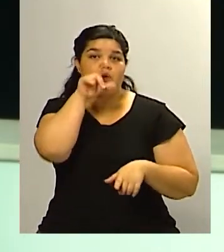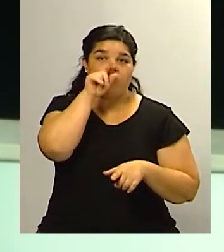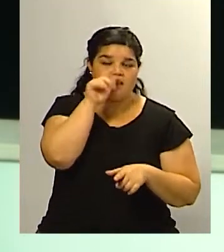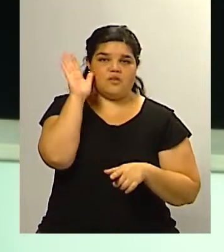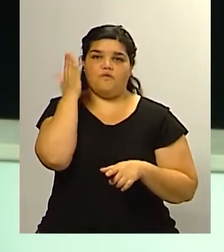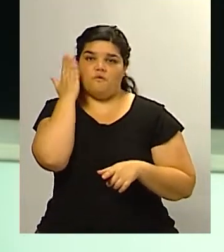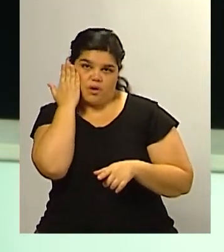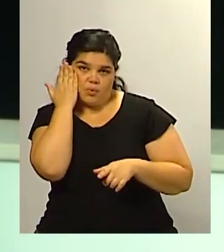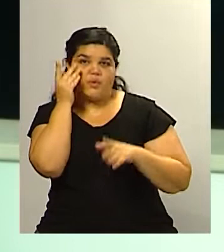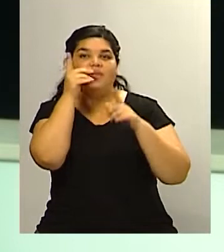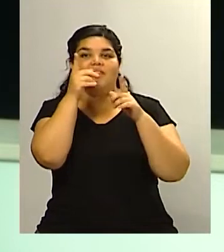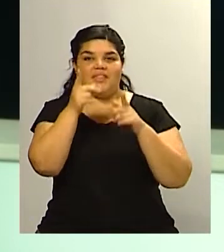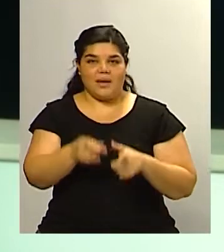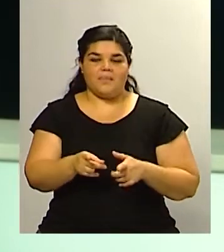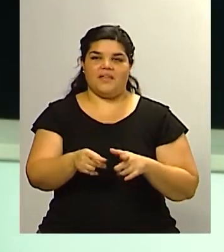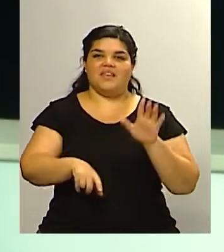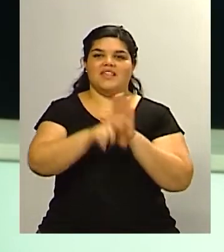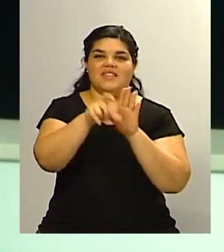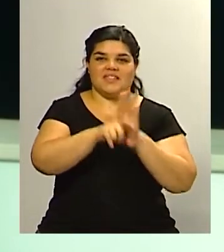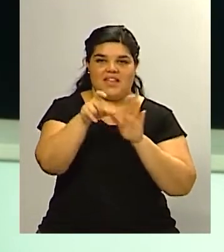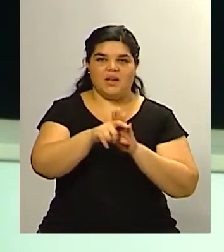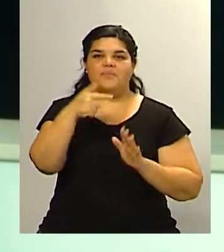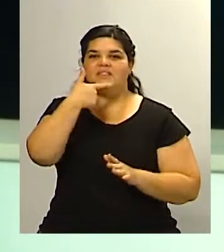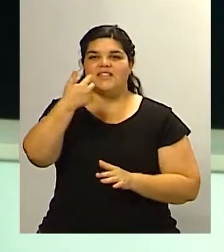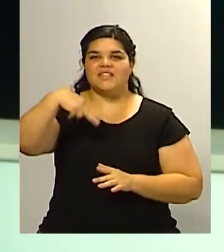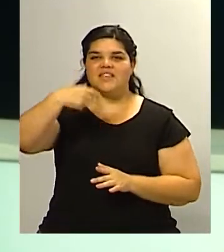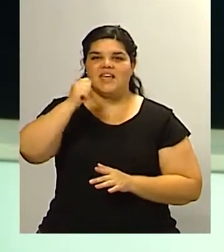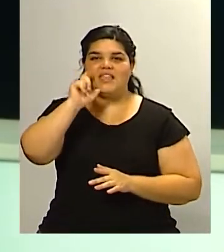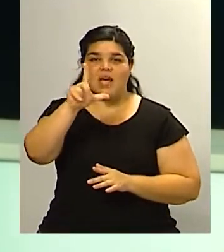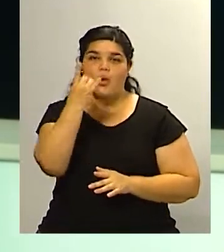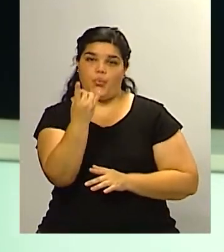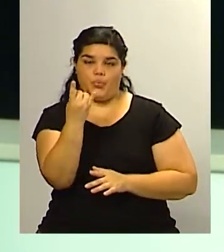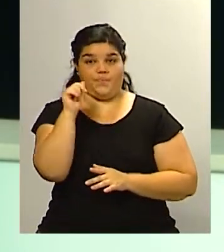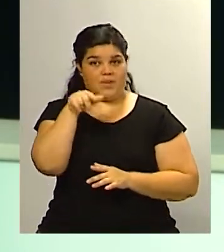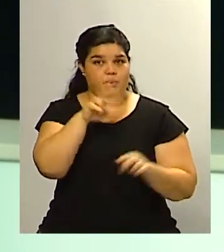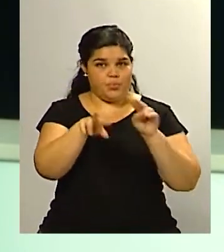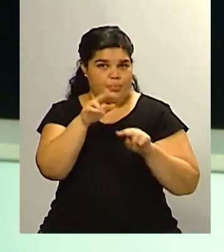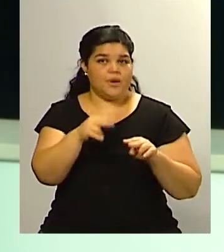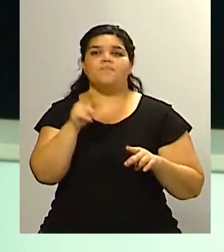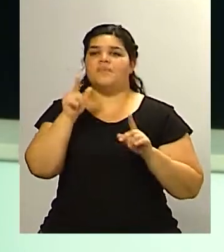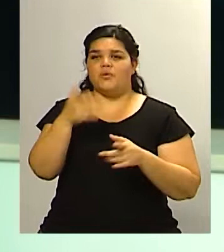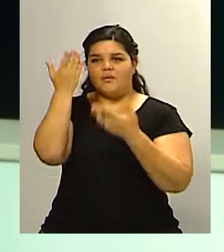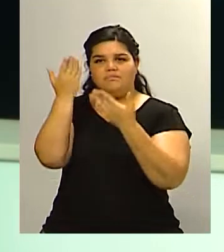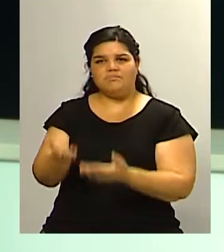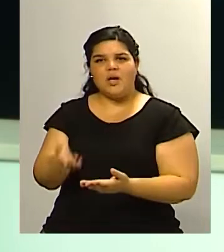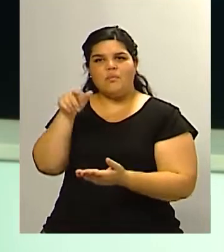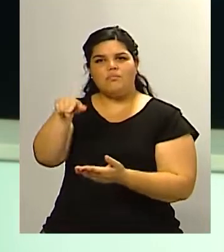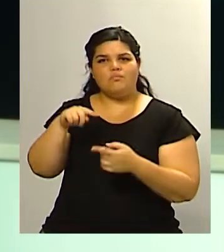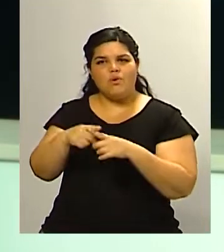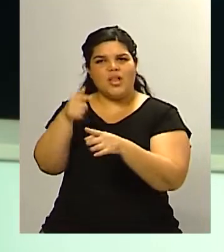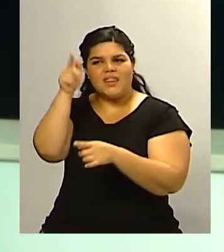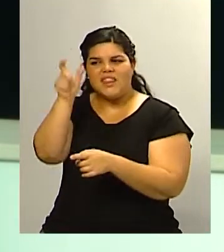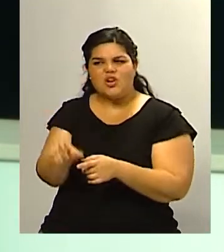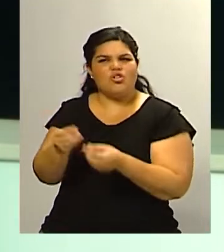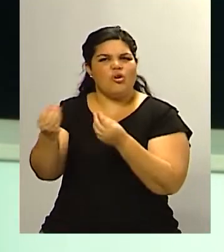Facebook y también estamos en Instagram como señalú seguimos hablando de la imagen de los políticos y en este caso y hablamos de lo que pasa en la